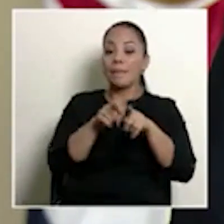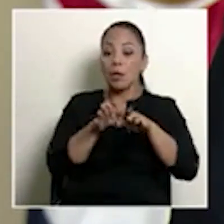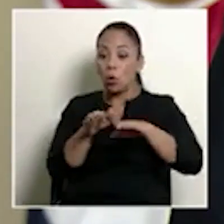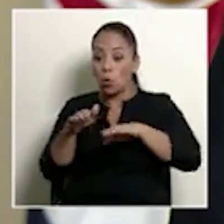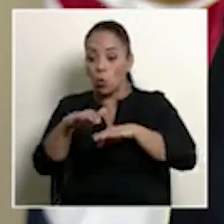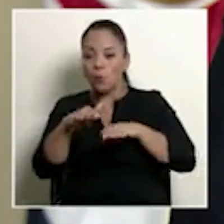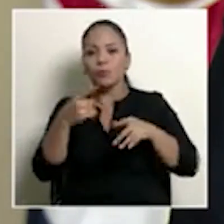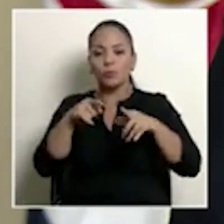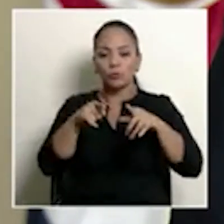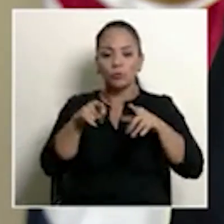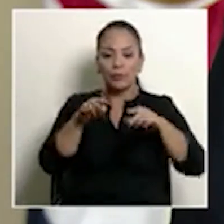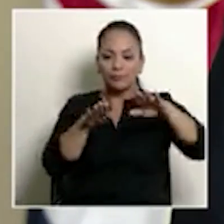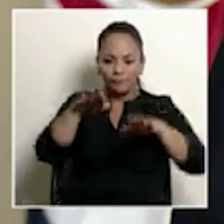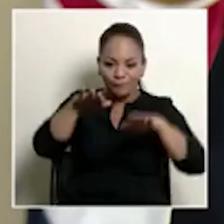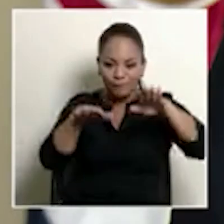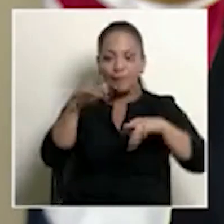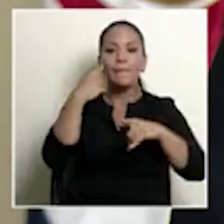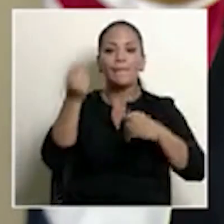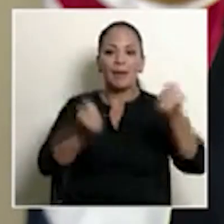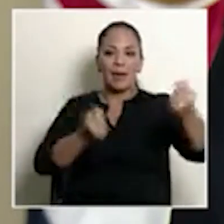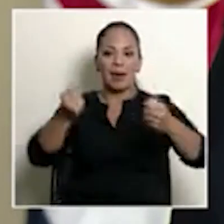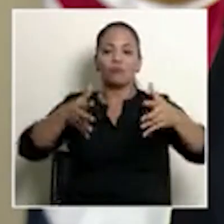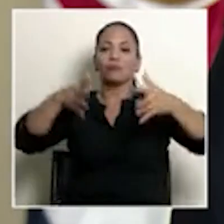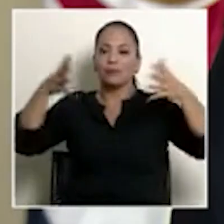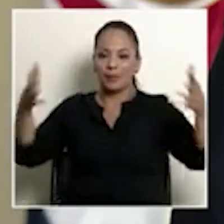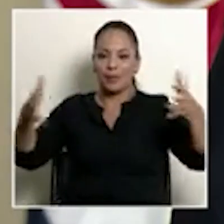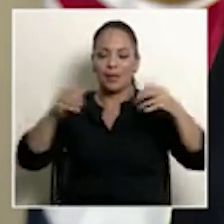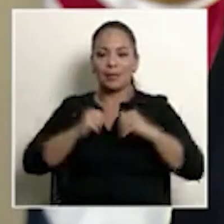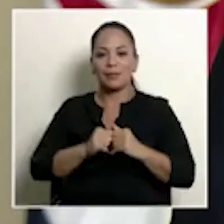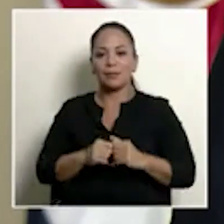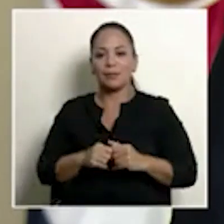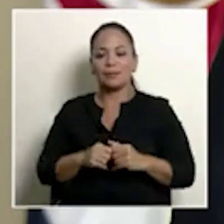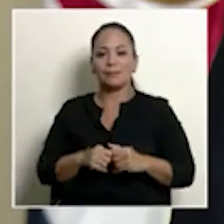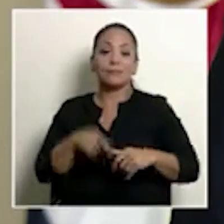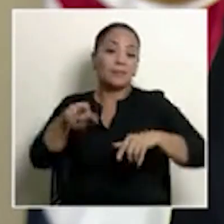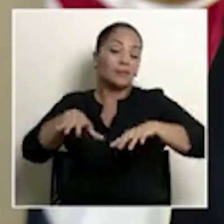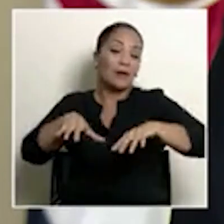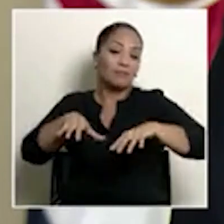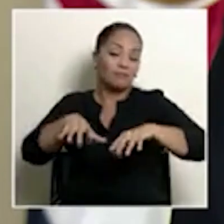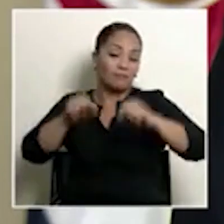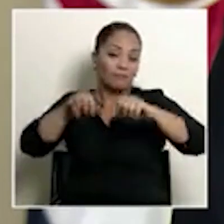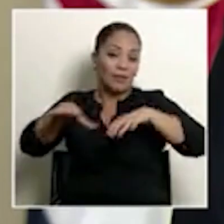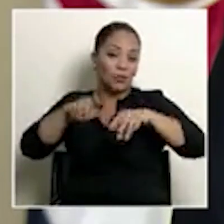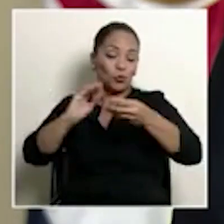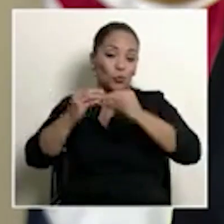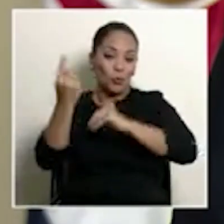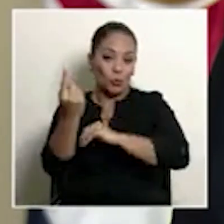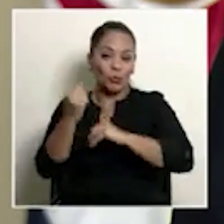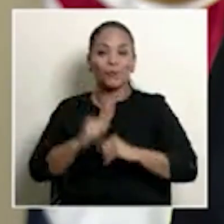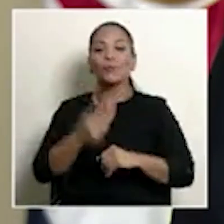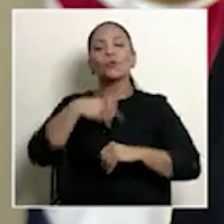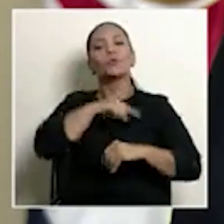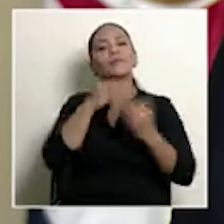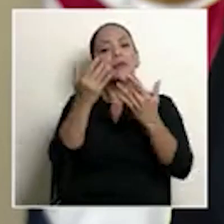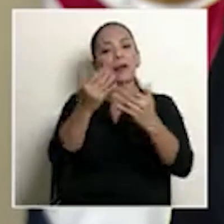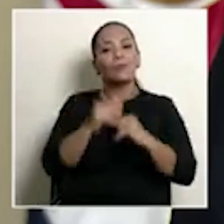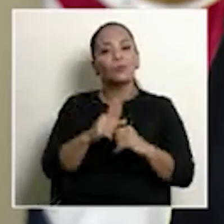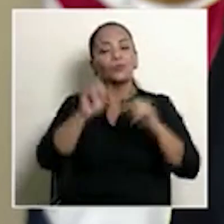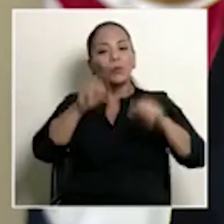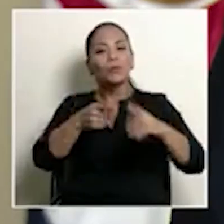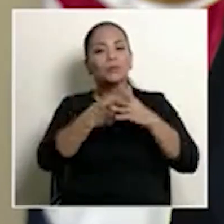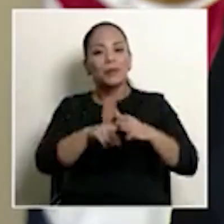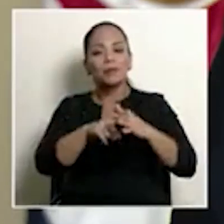vehículos puedan maniobrar más fácilmente, los vehículos grandes. Esa es la acción uno. Y esa acción se espera que podamos empezar el